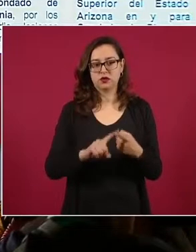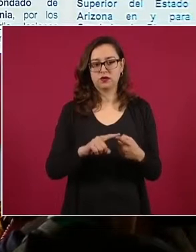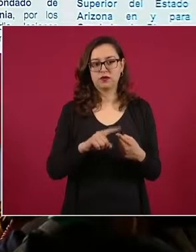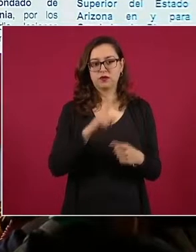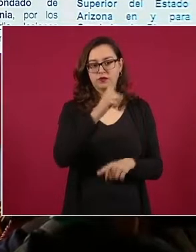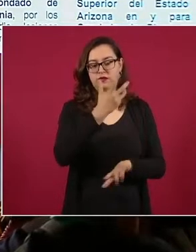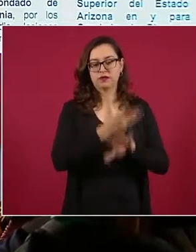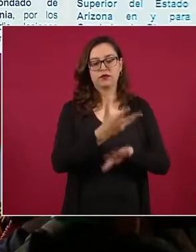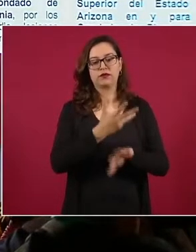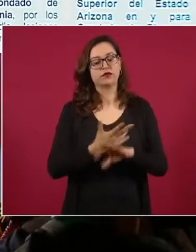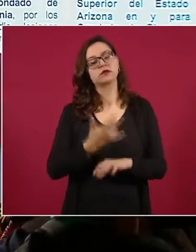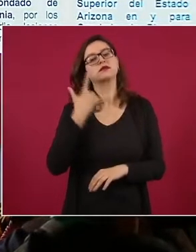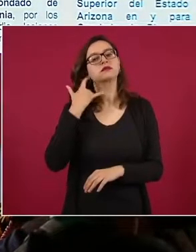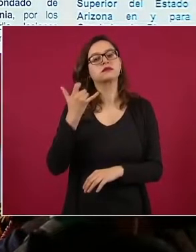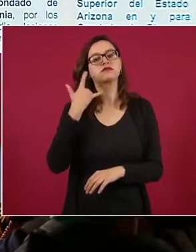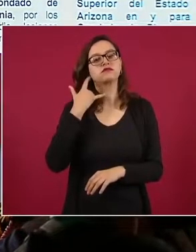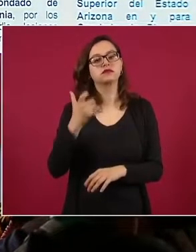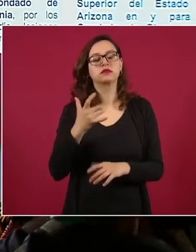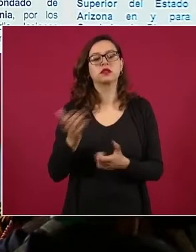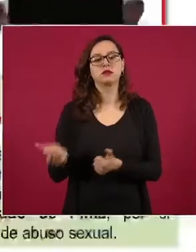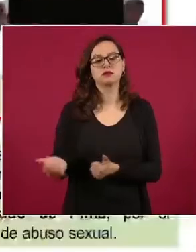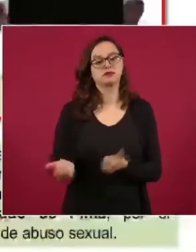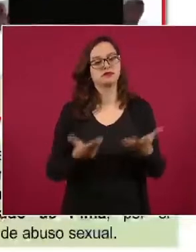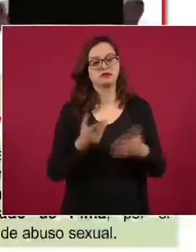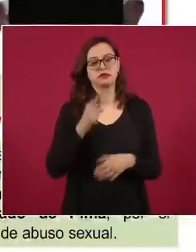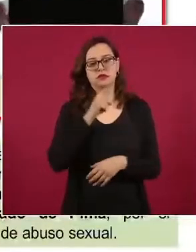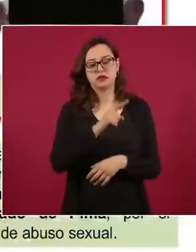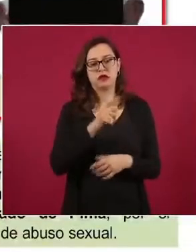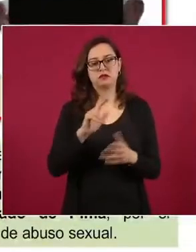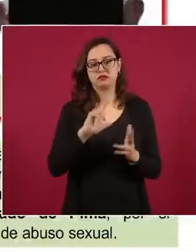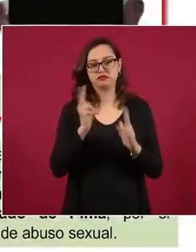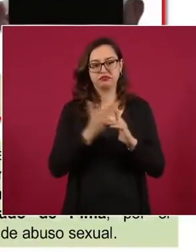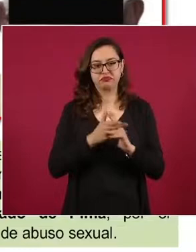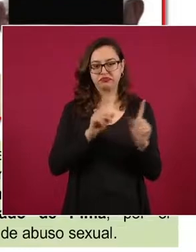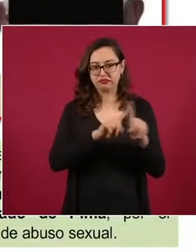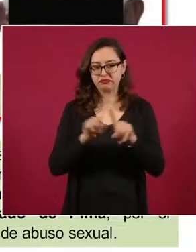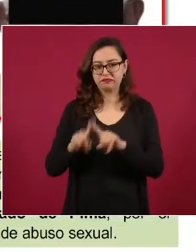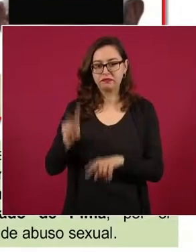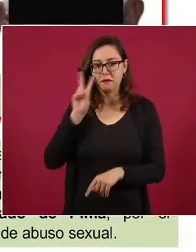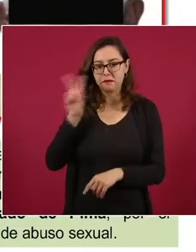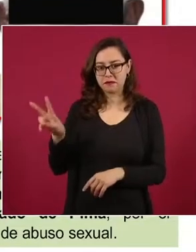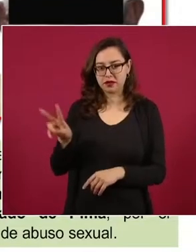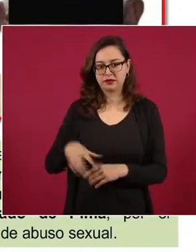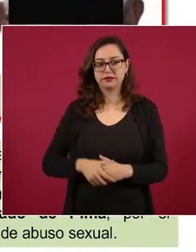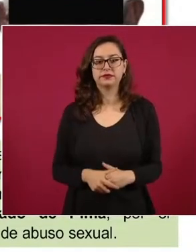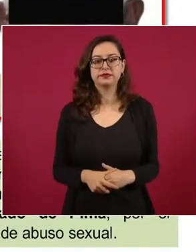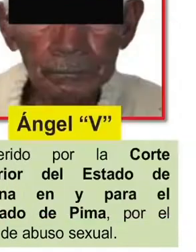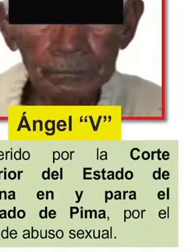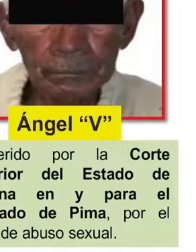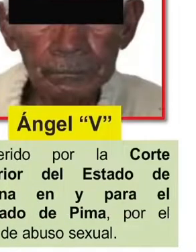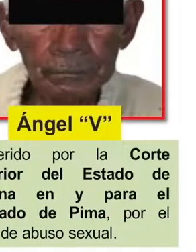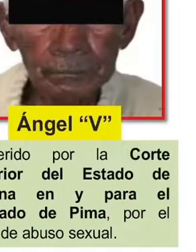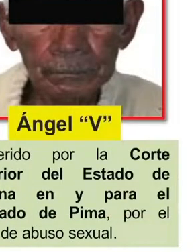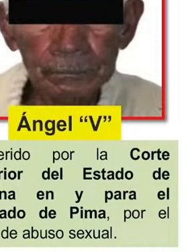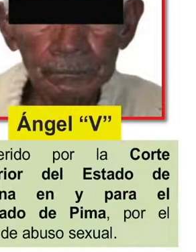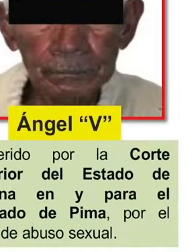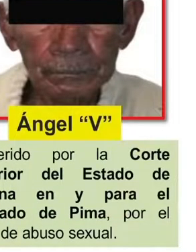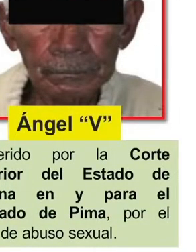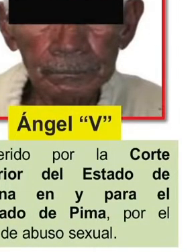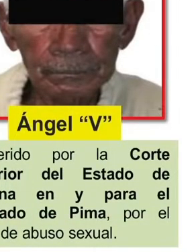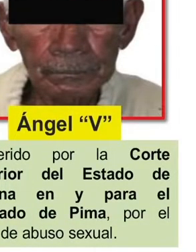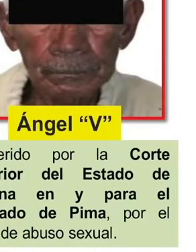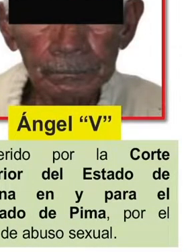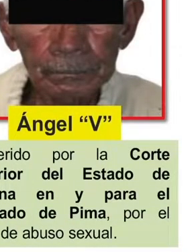del Estado de California por delitos de homicidio, portación de arma de fuego, tentativa de secuestro, secuestro y asociación